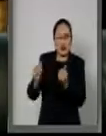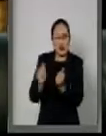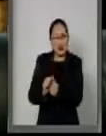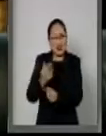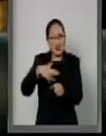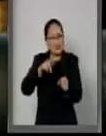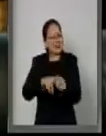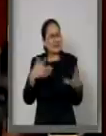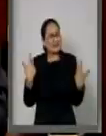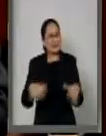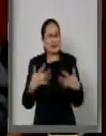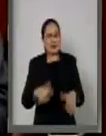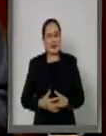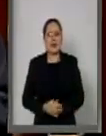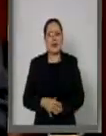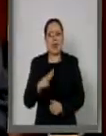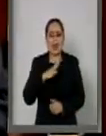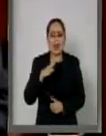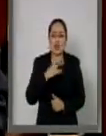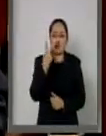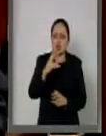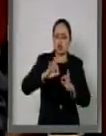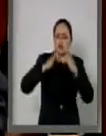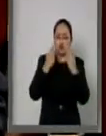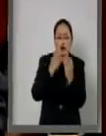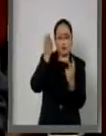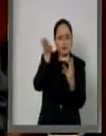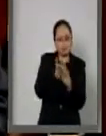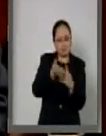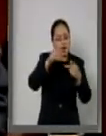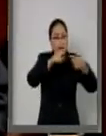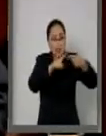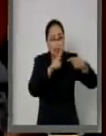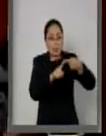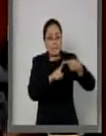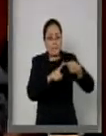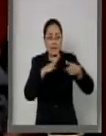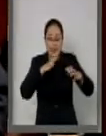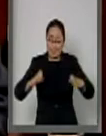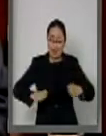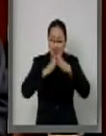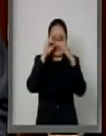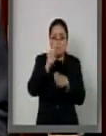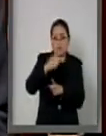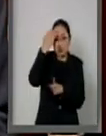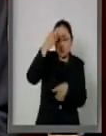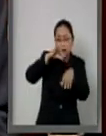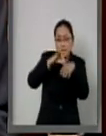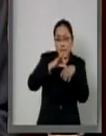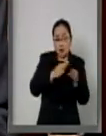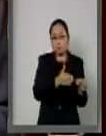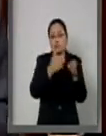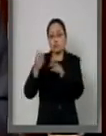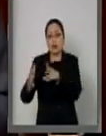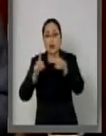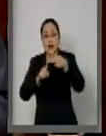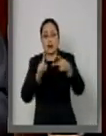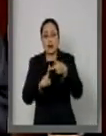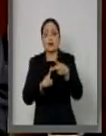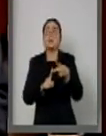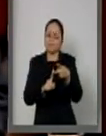desastres reconoce dos etapas. Una primera, la etapa de la emergencia, y una segunda, que